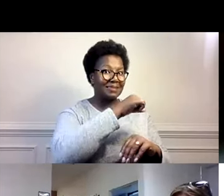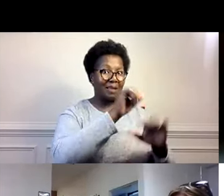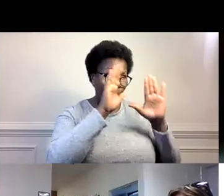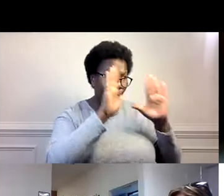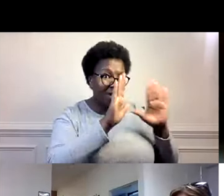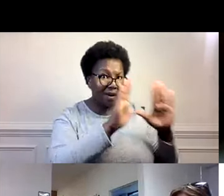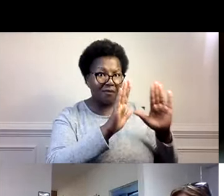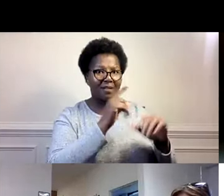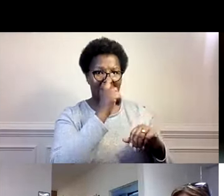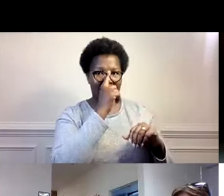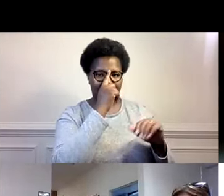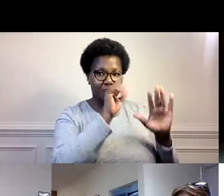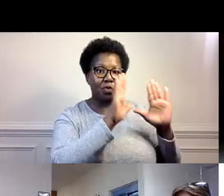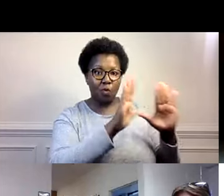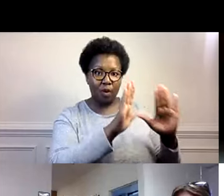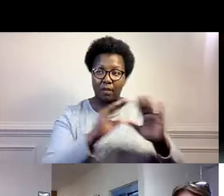Excelente.